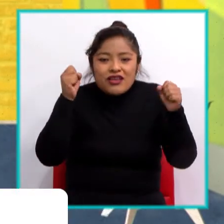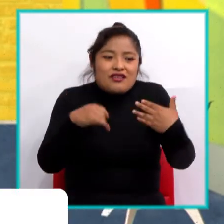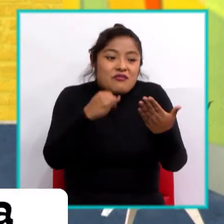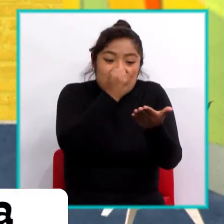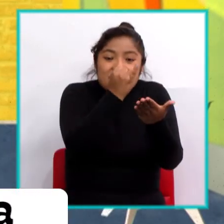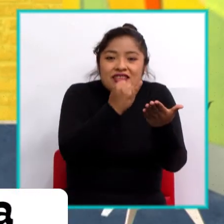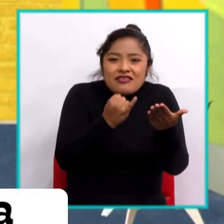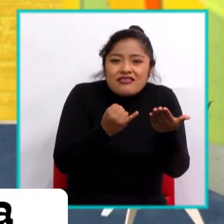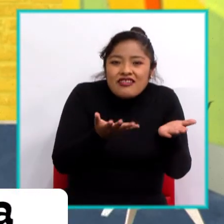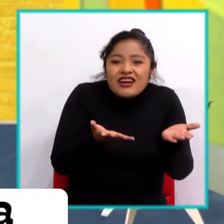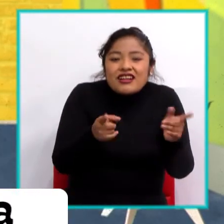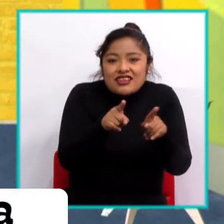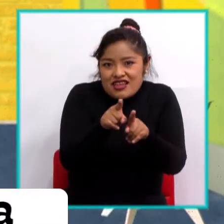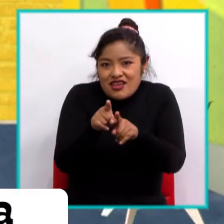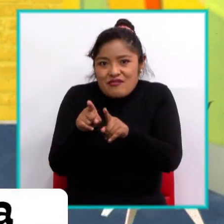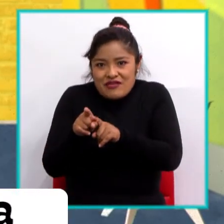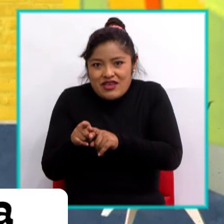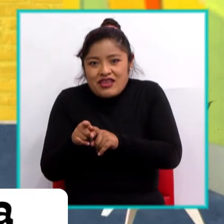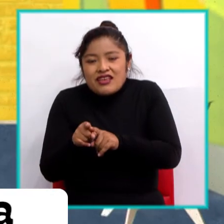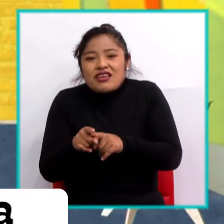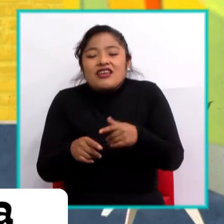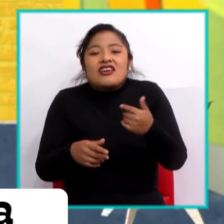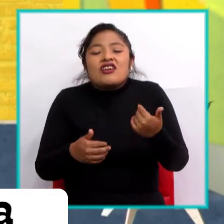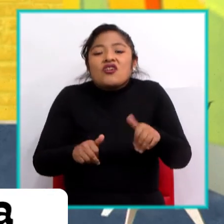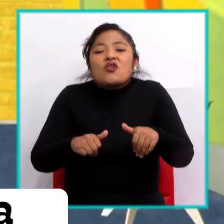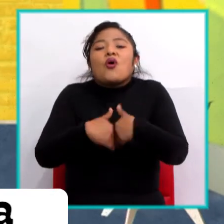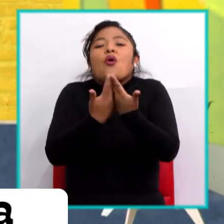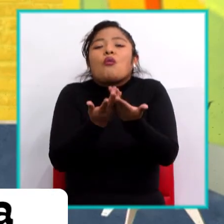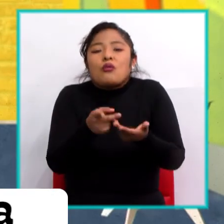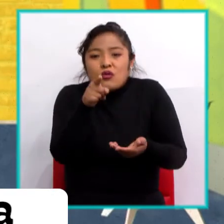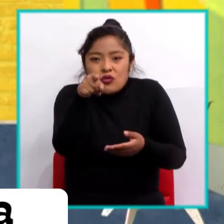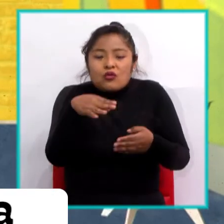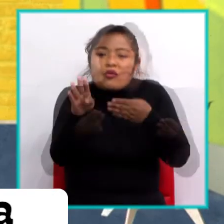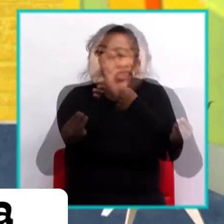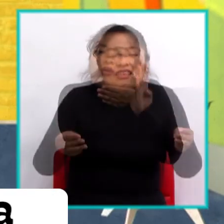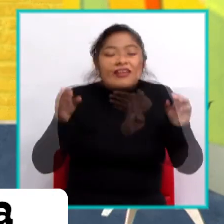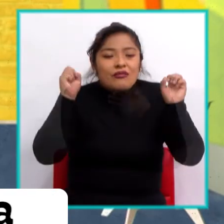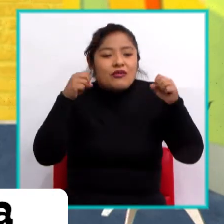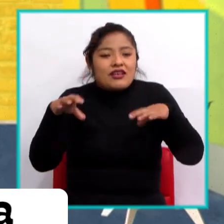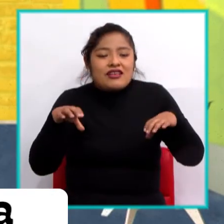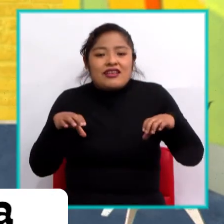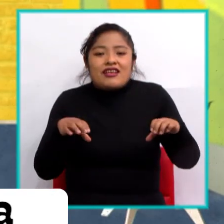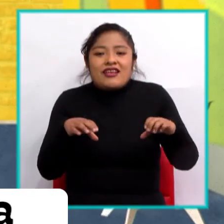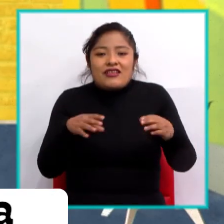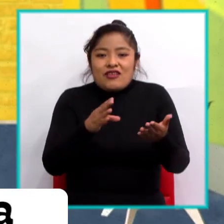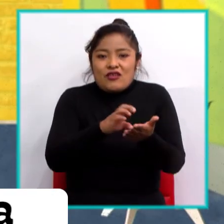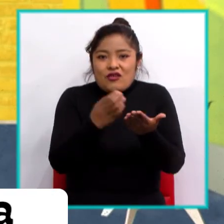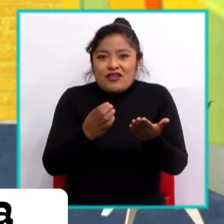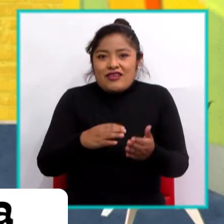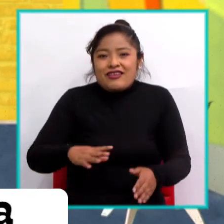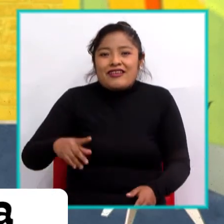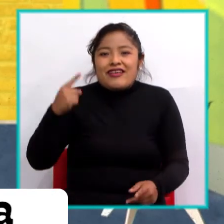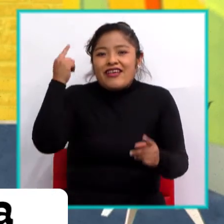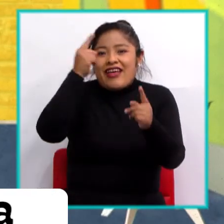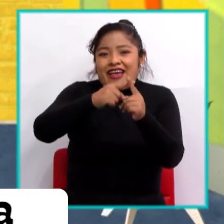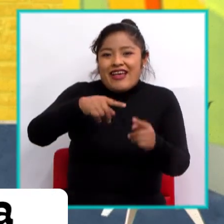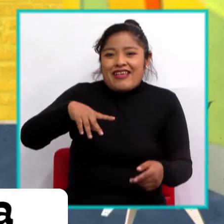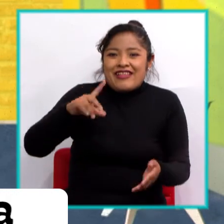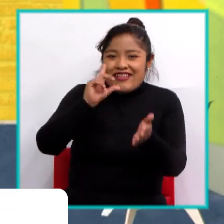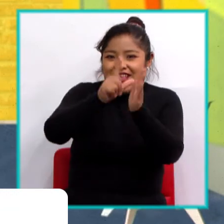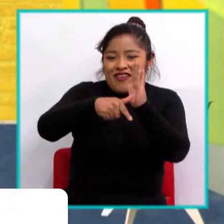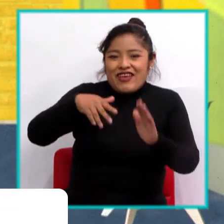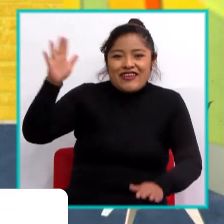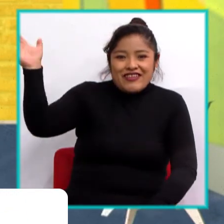son las maneras que puedes prevenir estas enfermedades. Hasta pronto, mis queridos estudiantes.